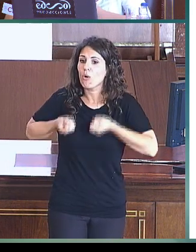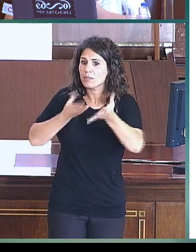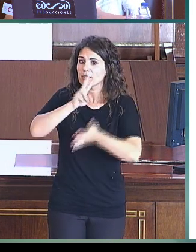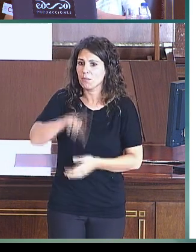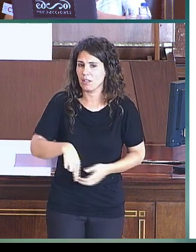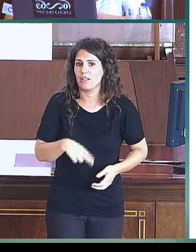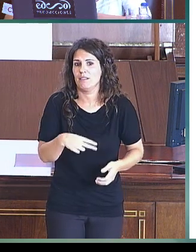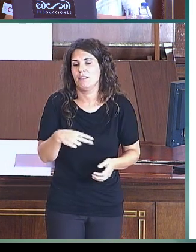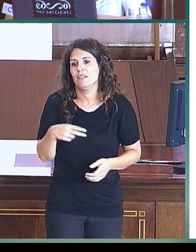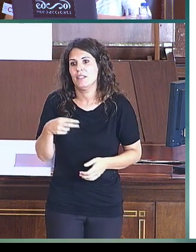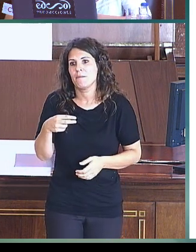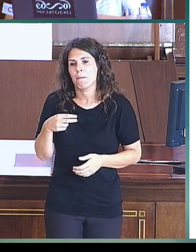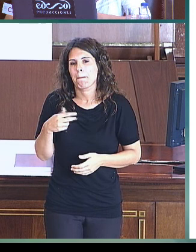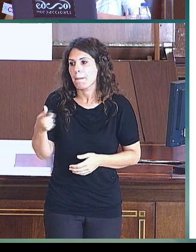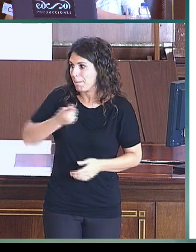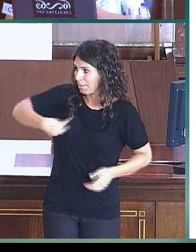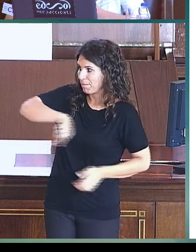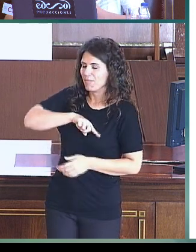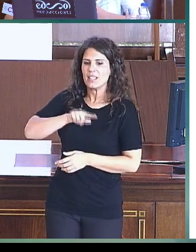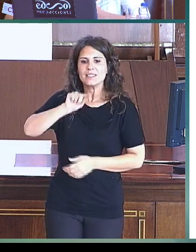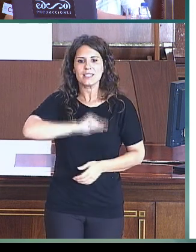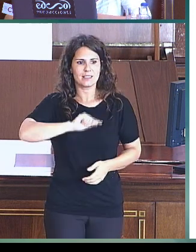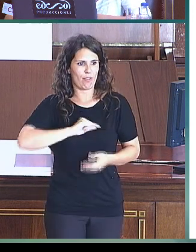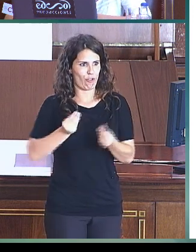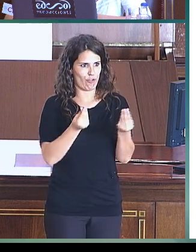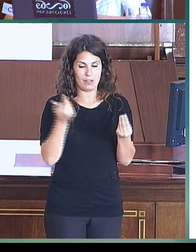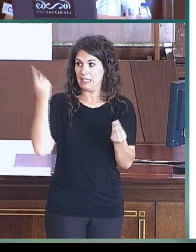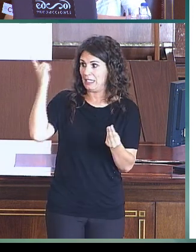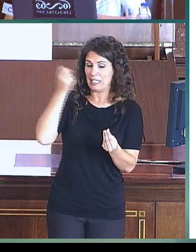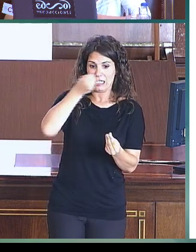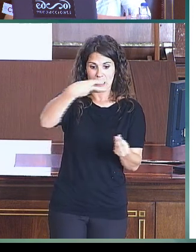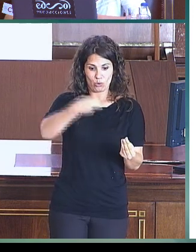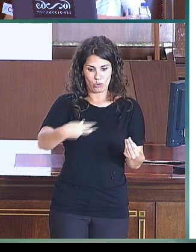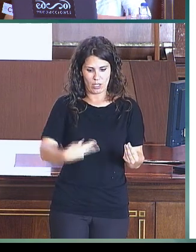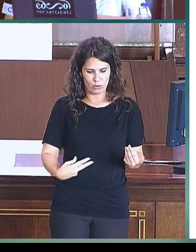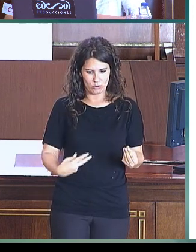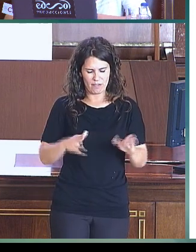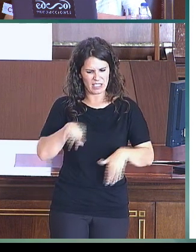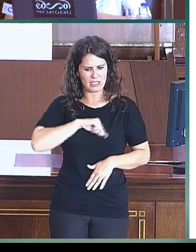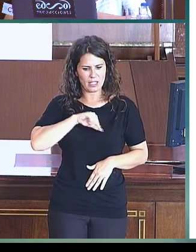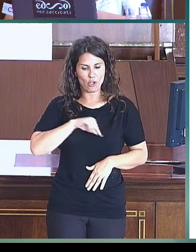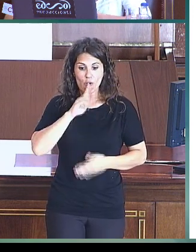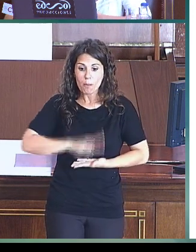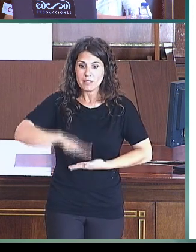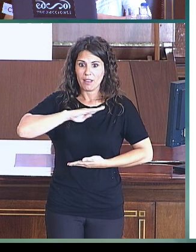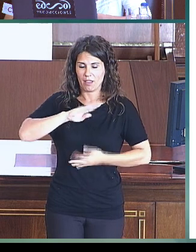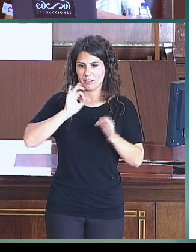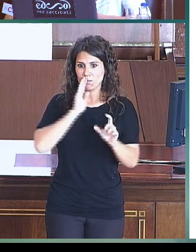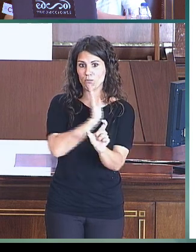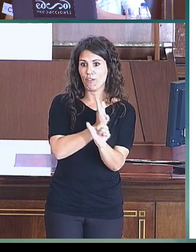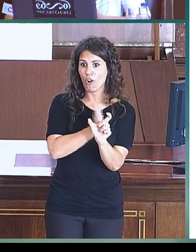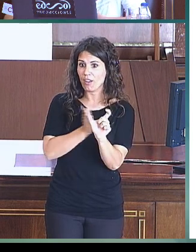tenemos la sensación, ¿no?, después de estos resultados de que las competencias morfológicas son unas de las que